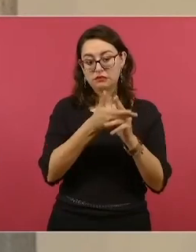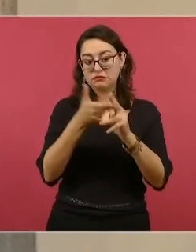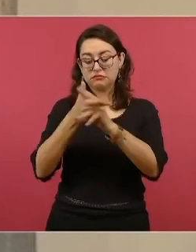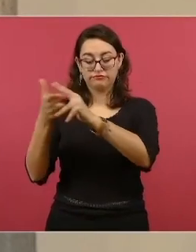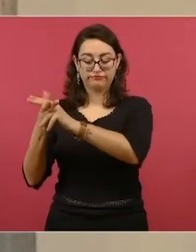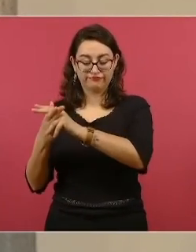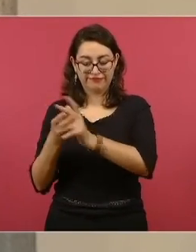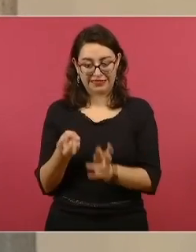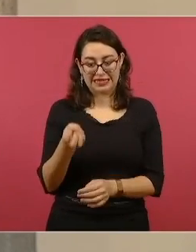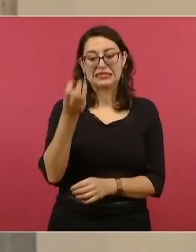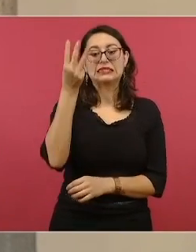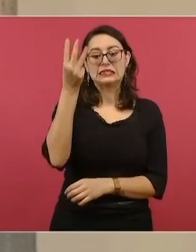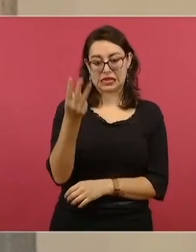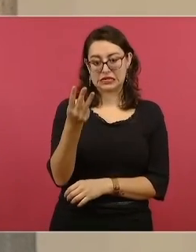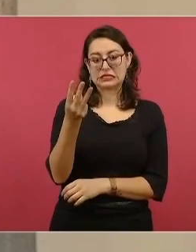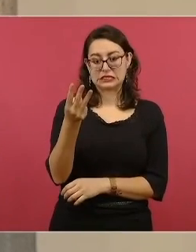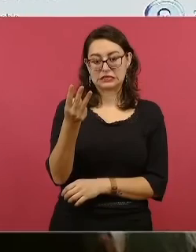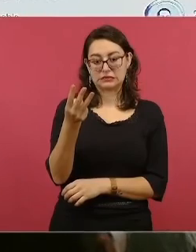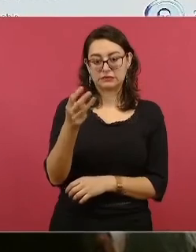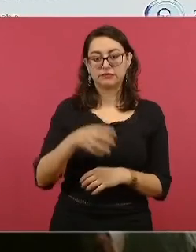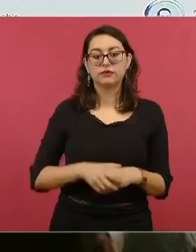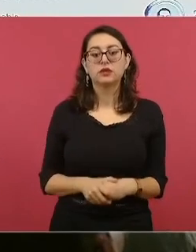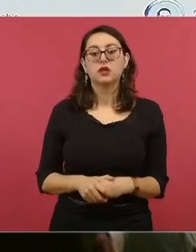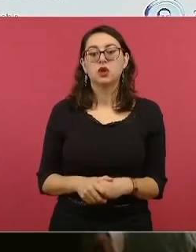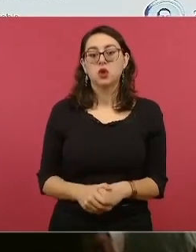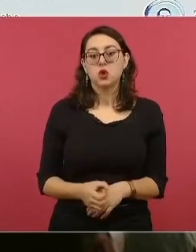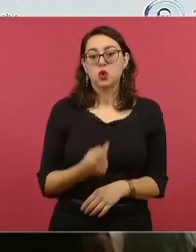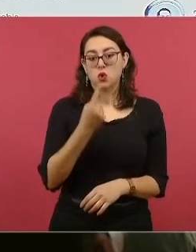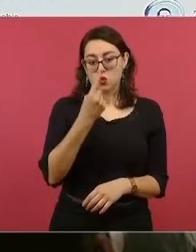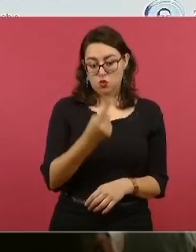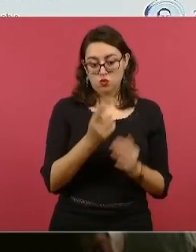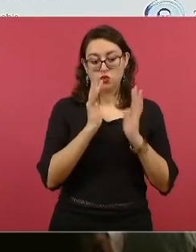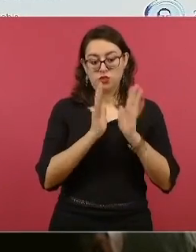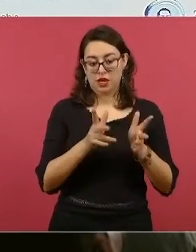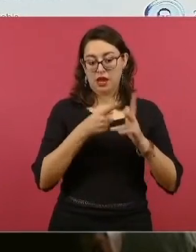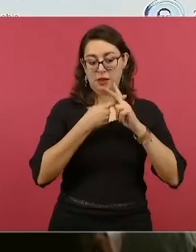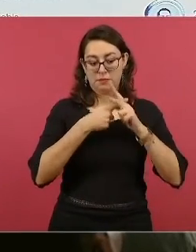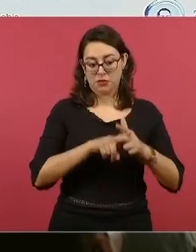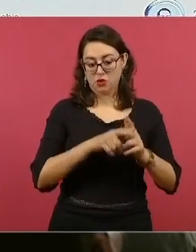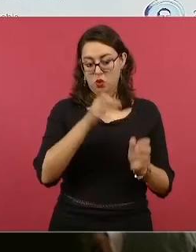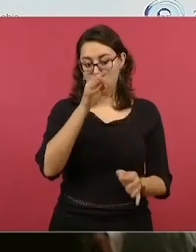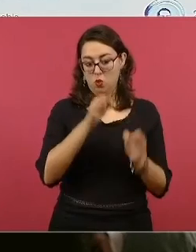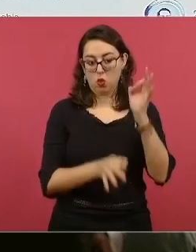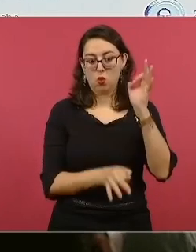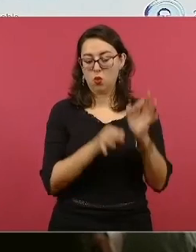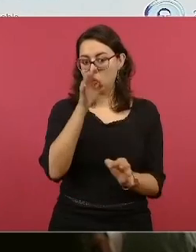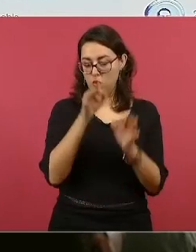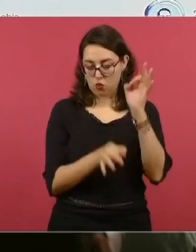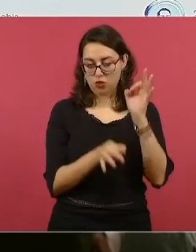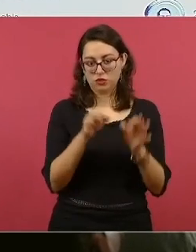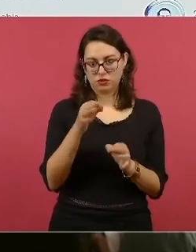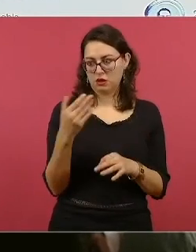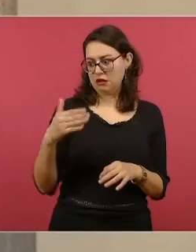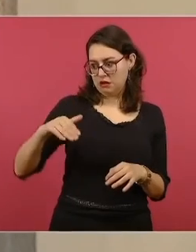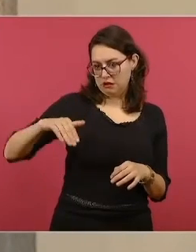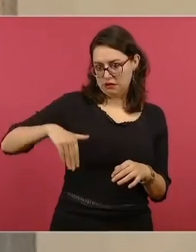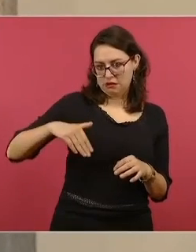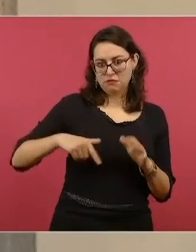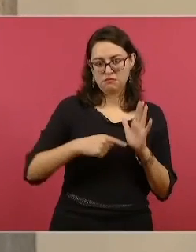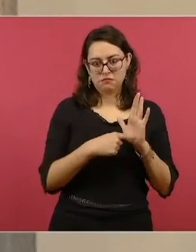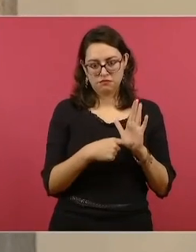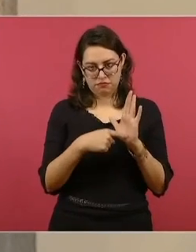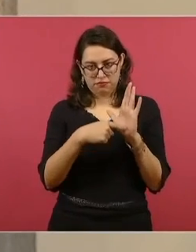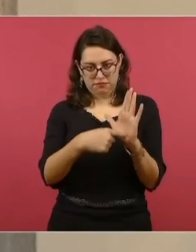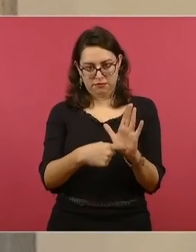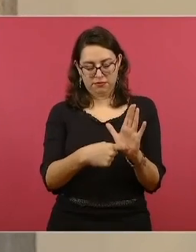asesinatos de periodistas. Un no vinculado proceso que ya vimos es el presunto homicidio del periodista Marco Antonio, Marco